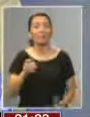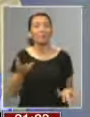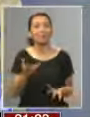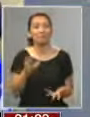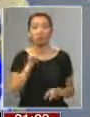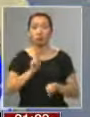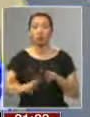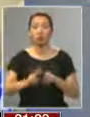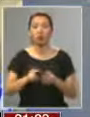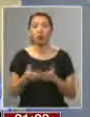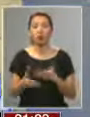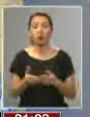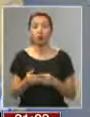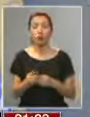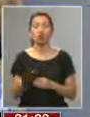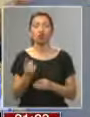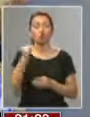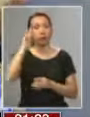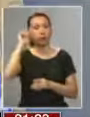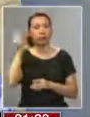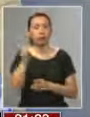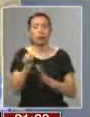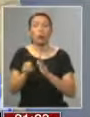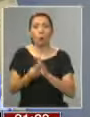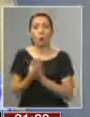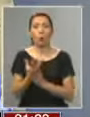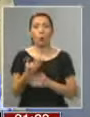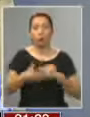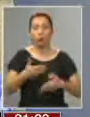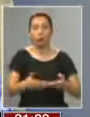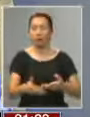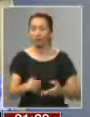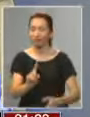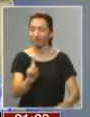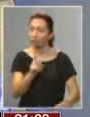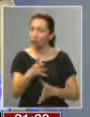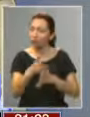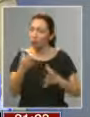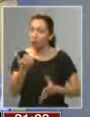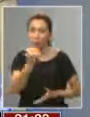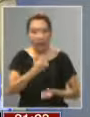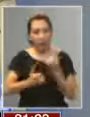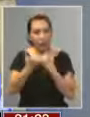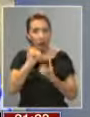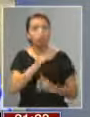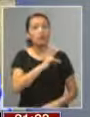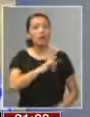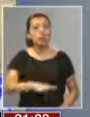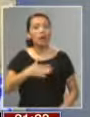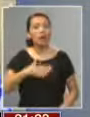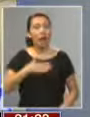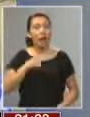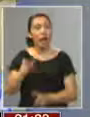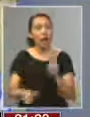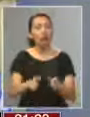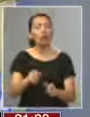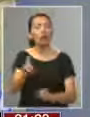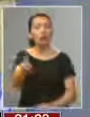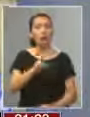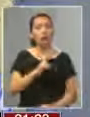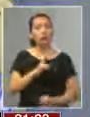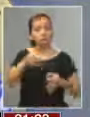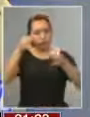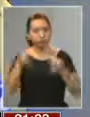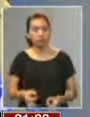está en autogenerarse nuevamente. No. Están profundamente equivocados. Los chilenos quieren una respuesta de principio y de